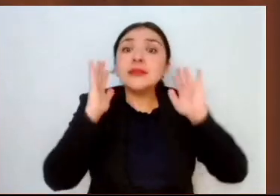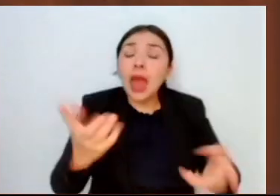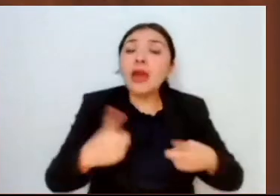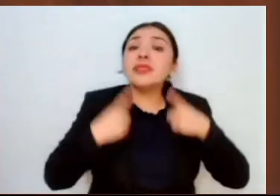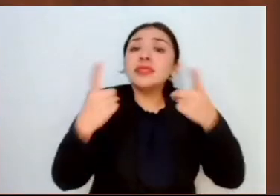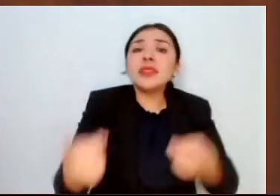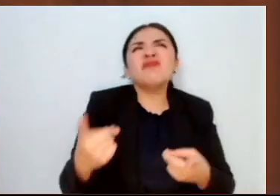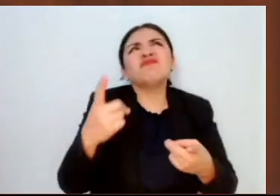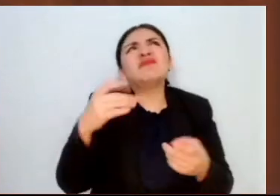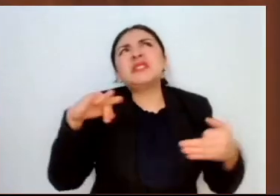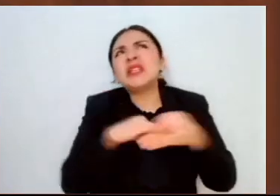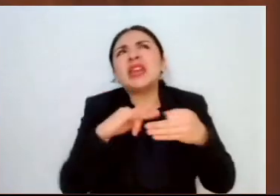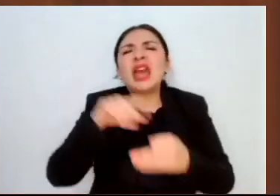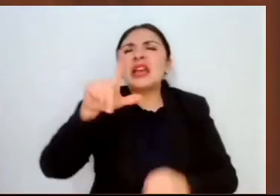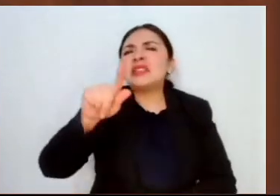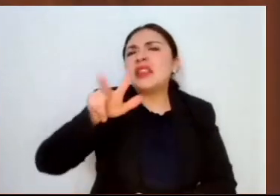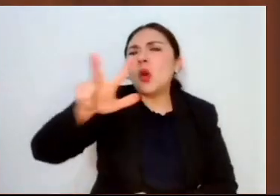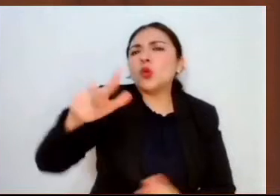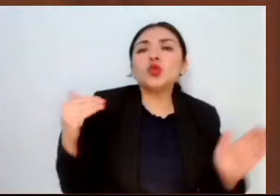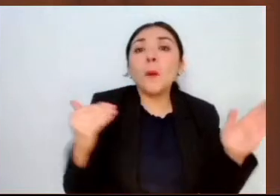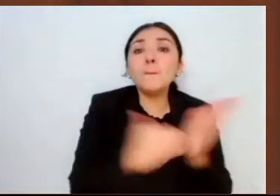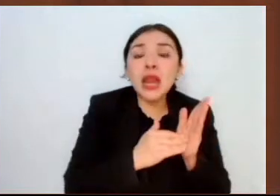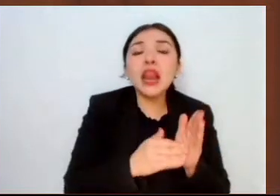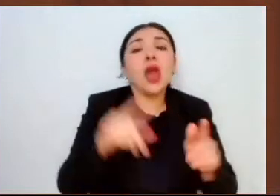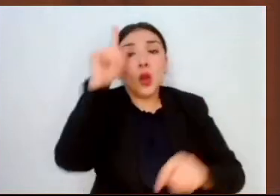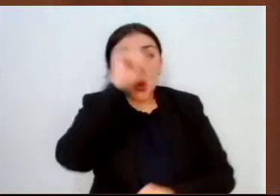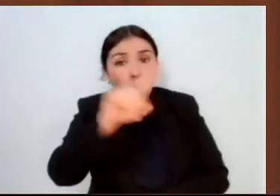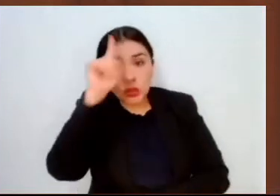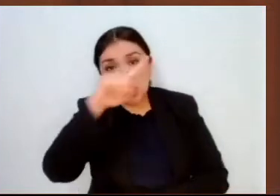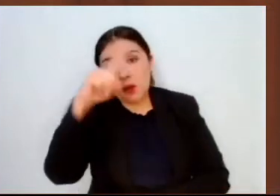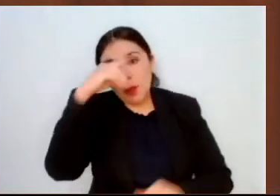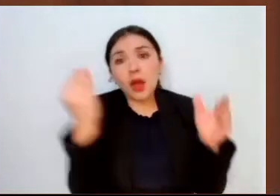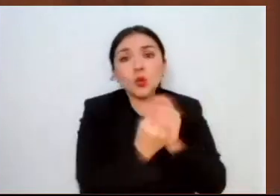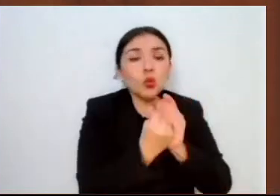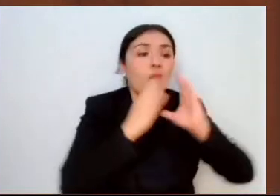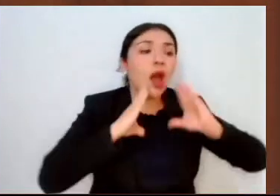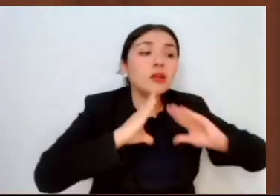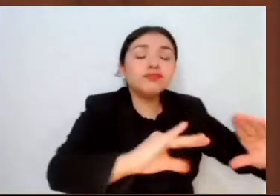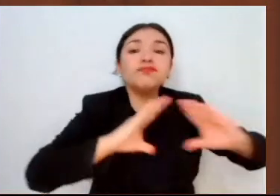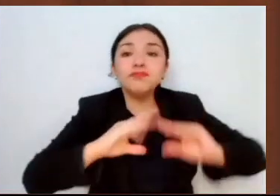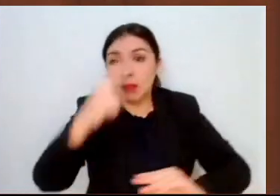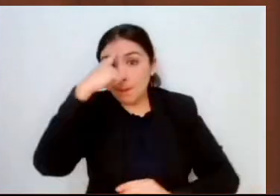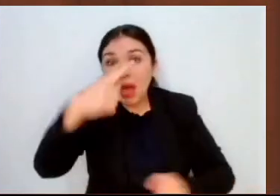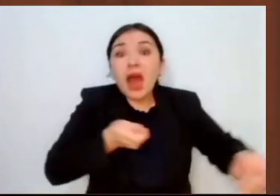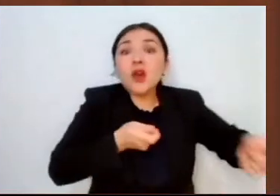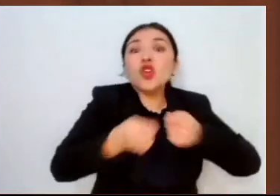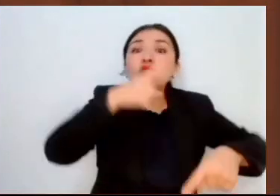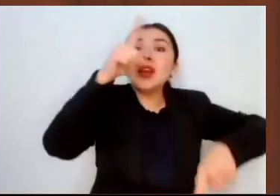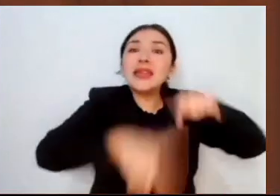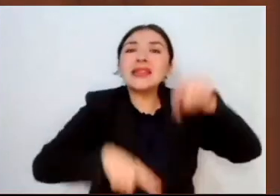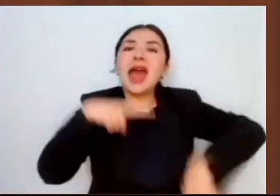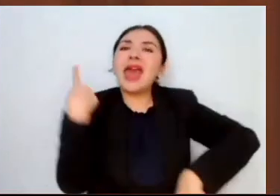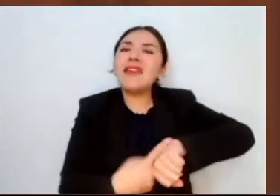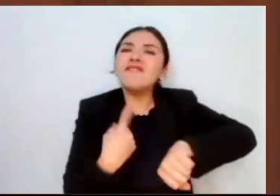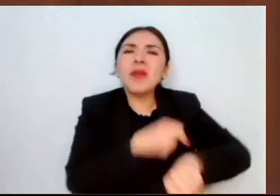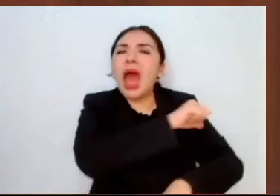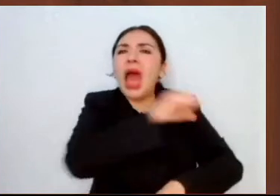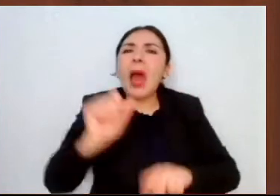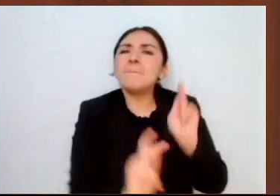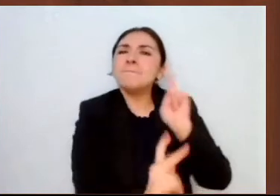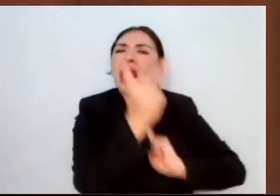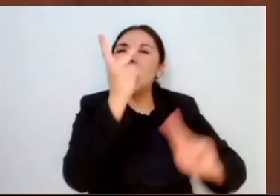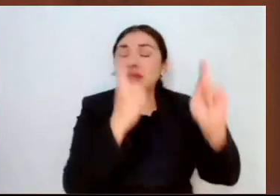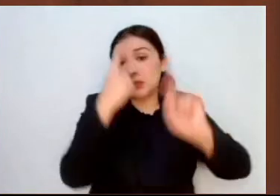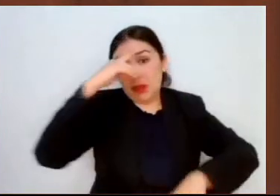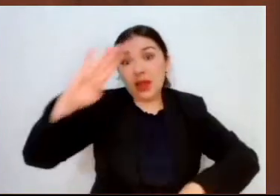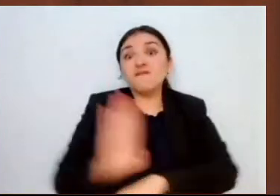78 mil pláticas de capacitación y cursos de control de plagas y enfermedades en beneficio